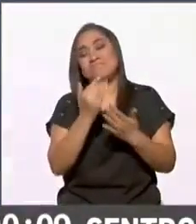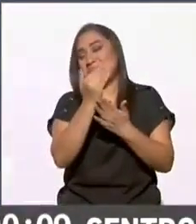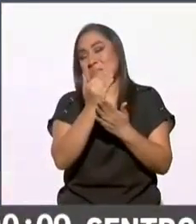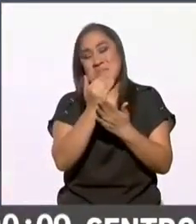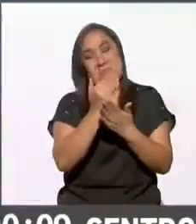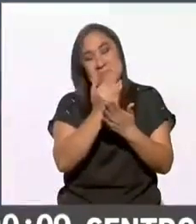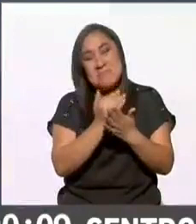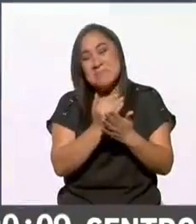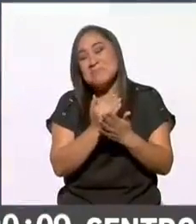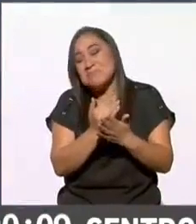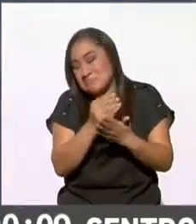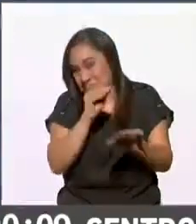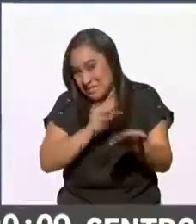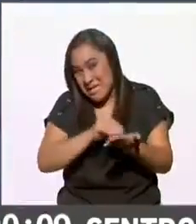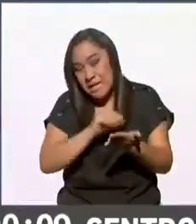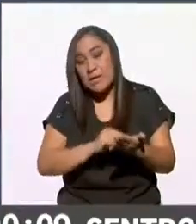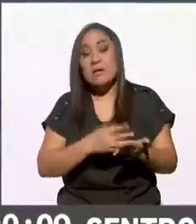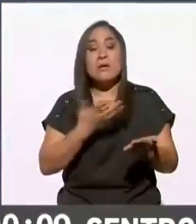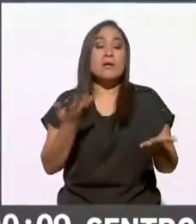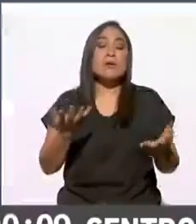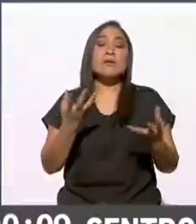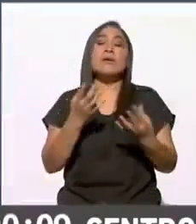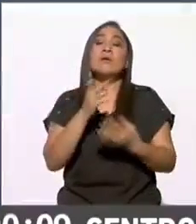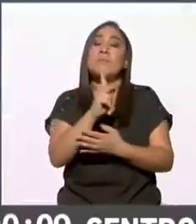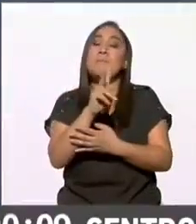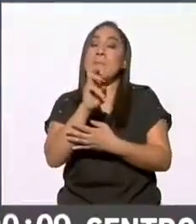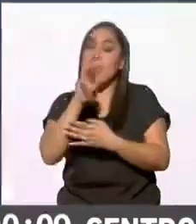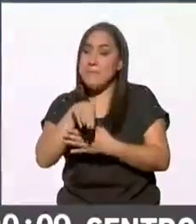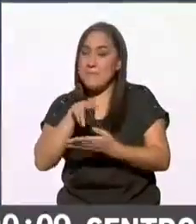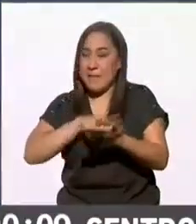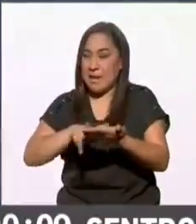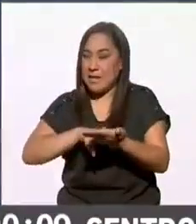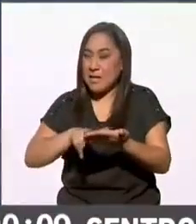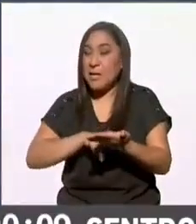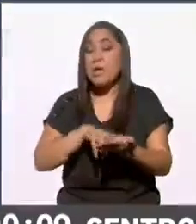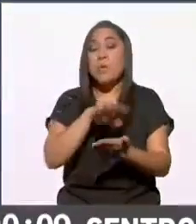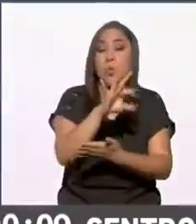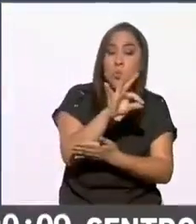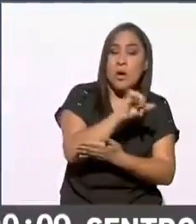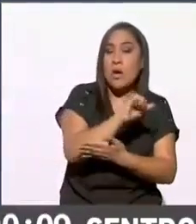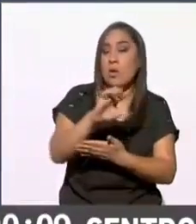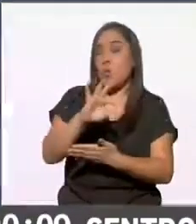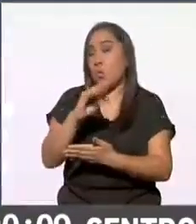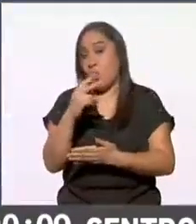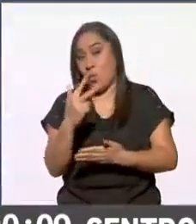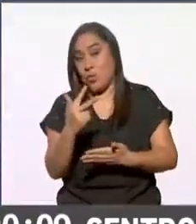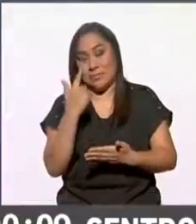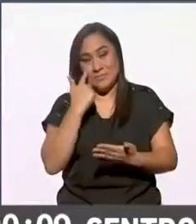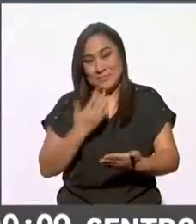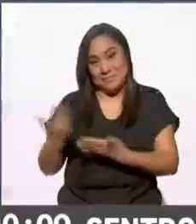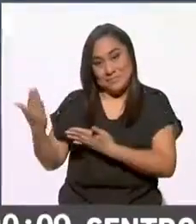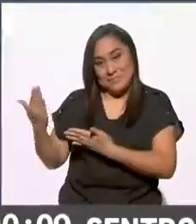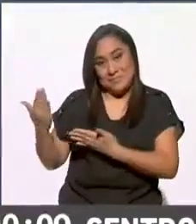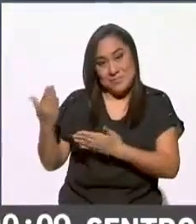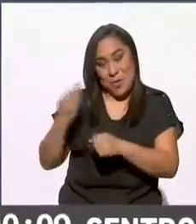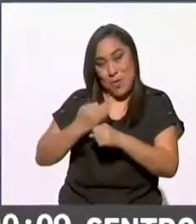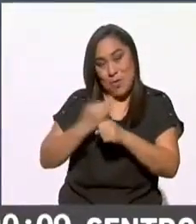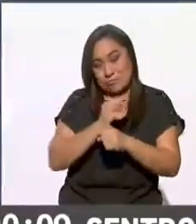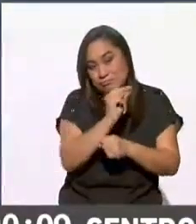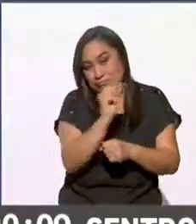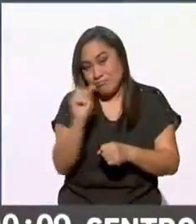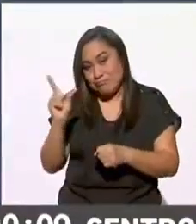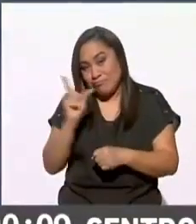son a la baja en el partido verde de 40 a 48 ahí tienen ustedes el gráfico en su pantalla